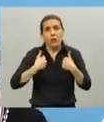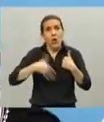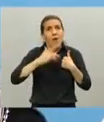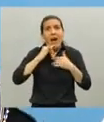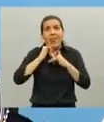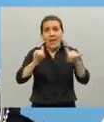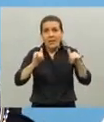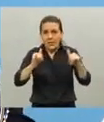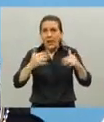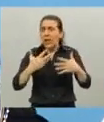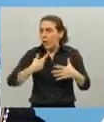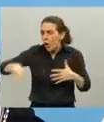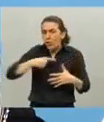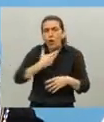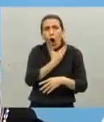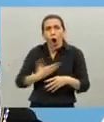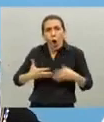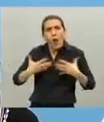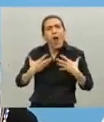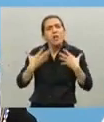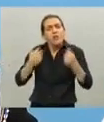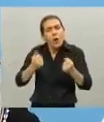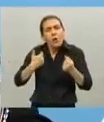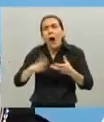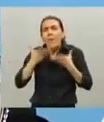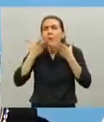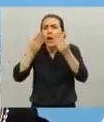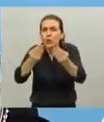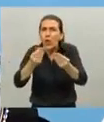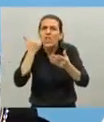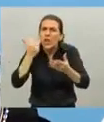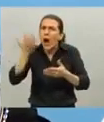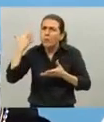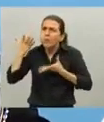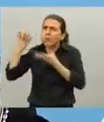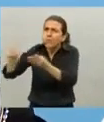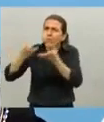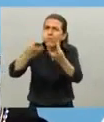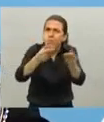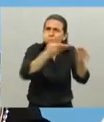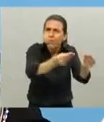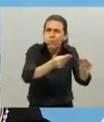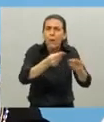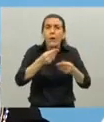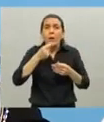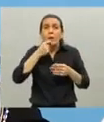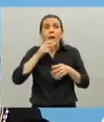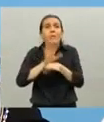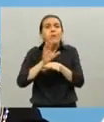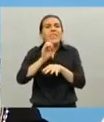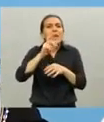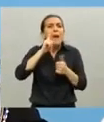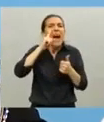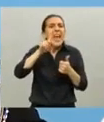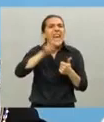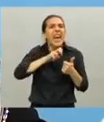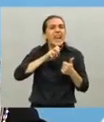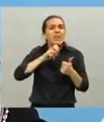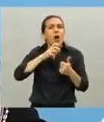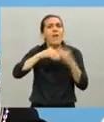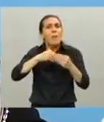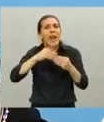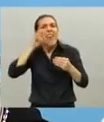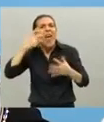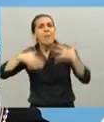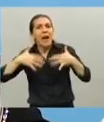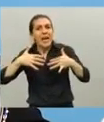vamos a escatimar esfuerzos del Estado para seguir ayudando. Hemos ayudado mucho. El ingreso familiar de emergencia que está destinado a 9 millones de